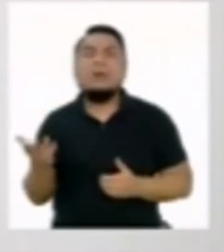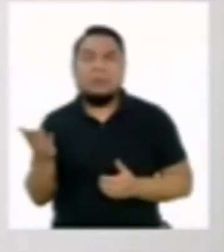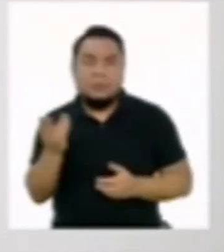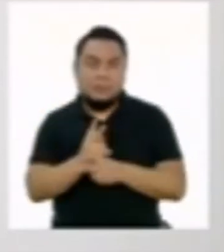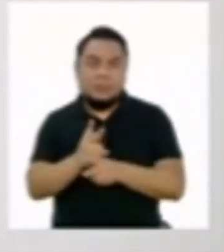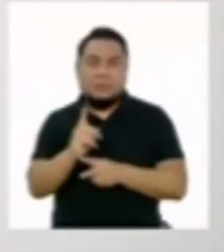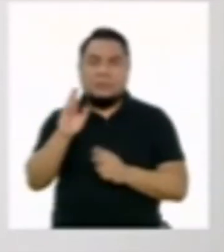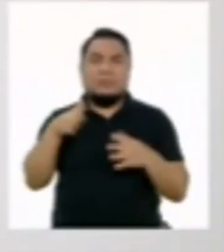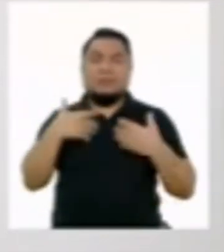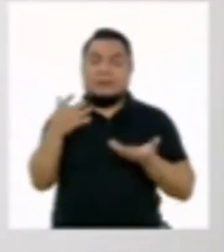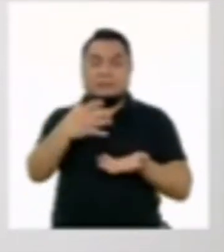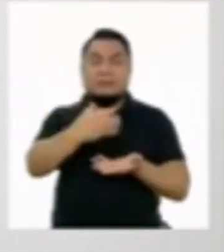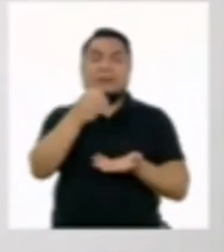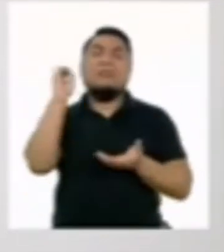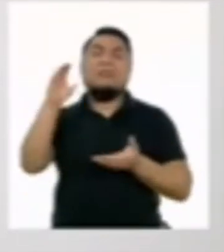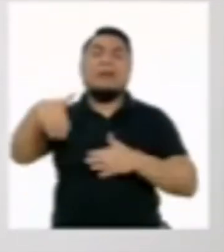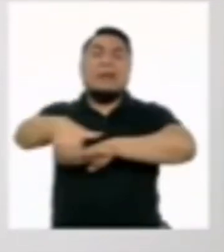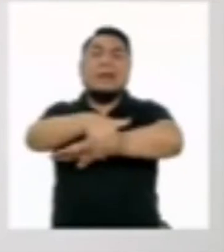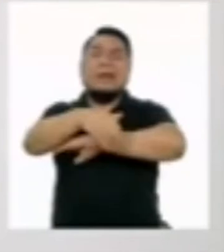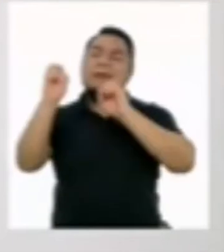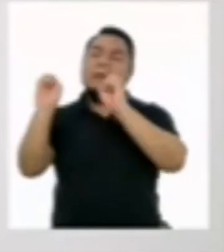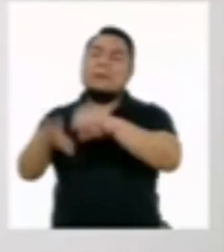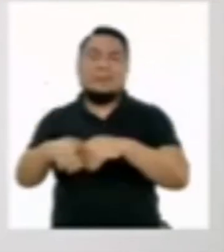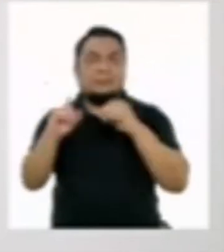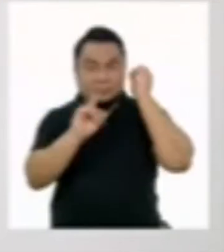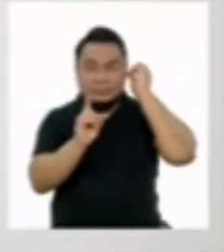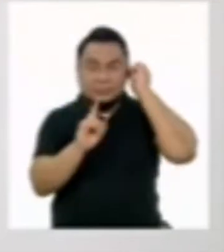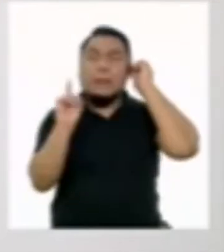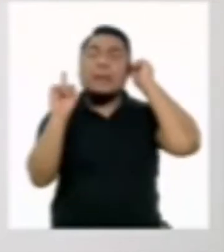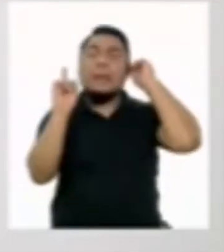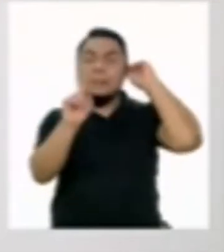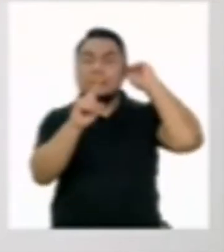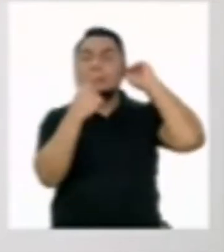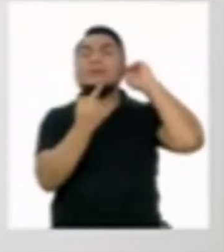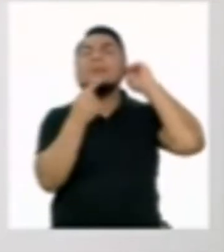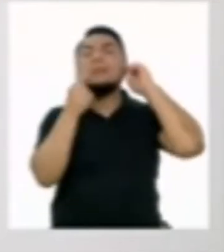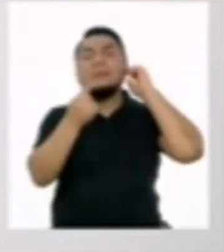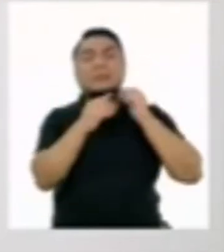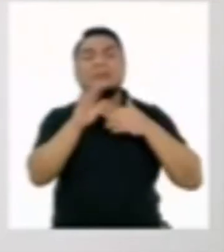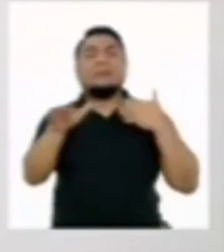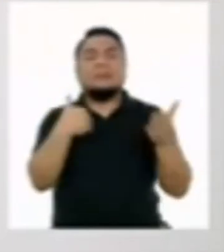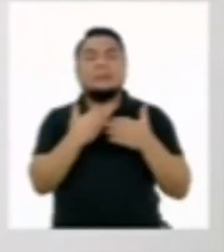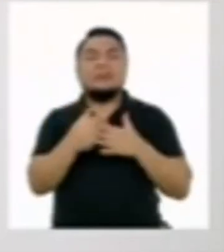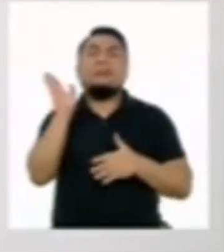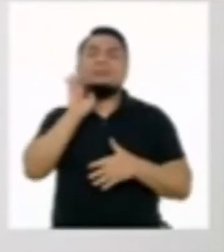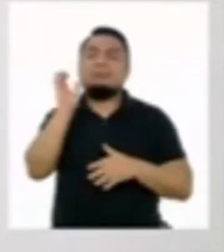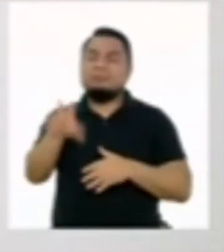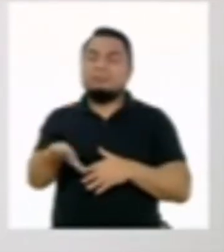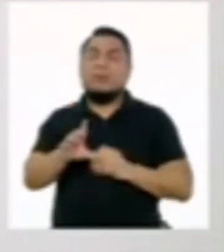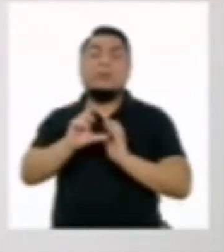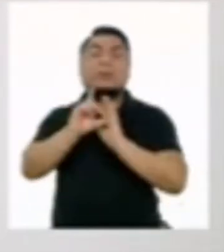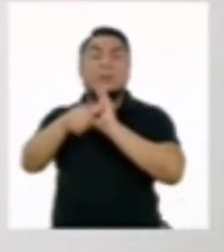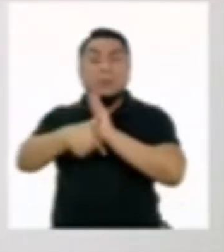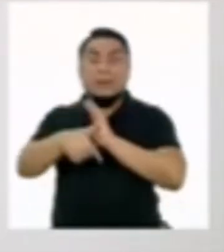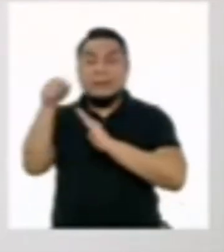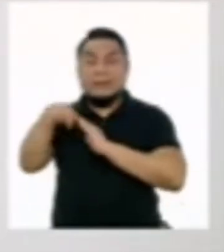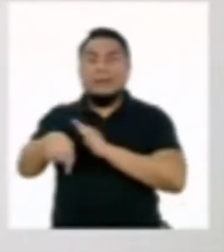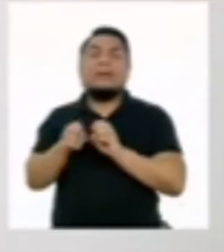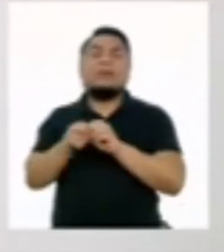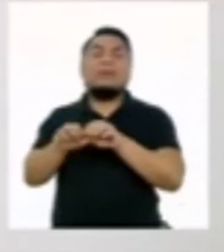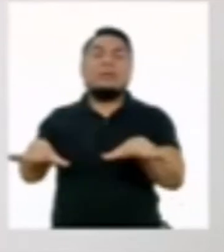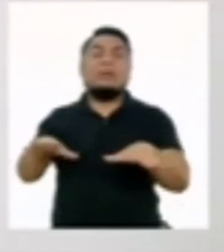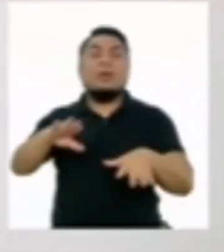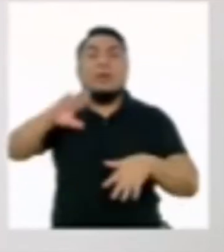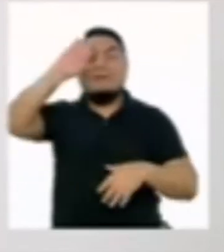No podemos tirarlas en la calle. Primero, porque son agentes contaminantes que pueden contener el